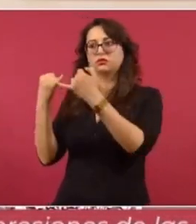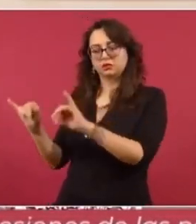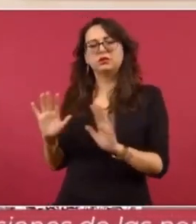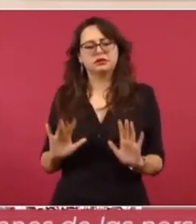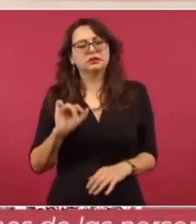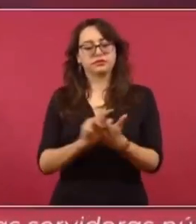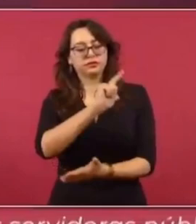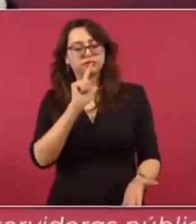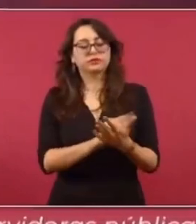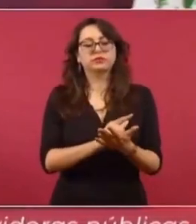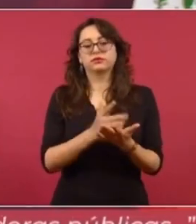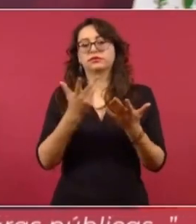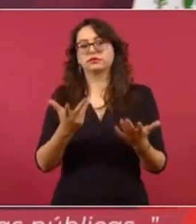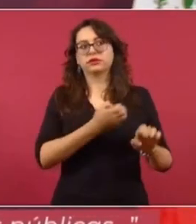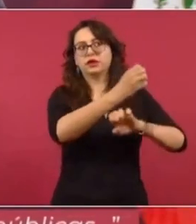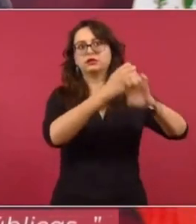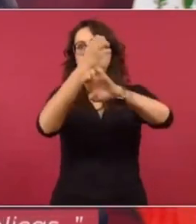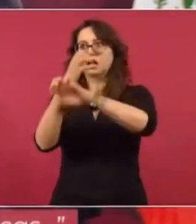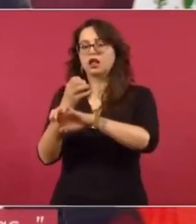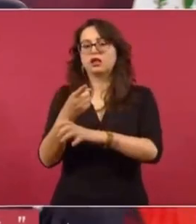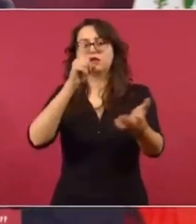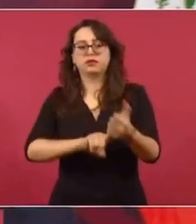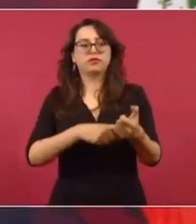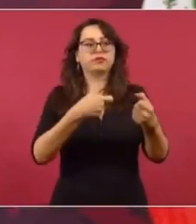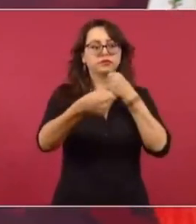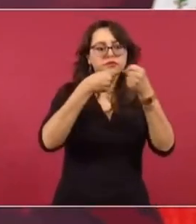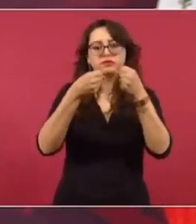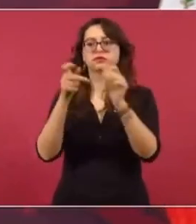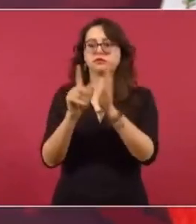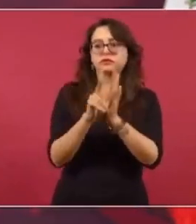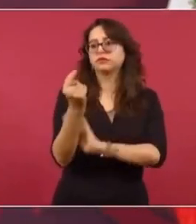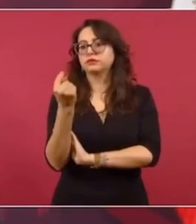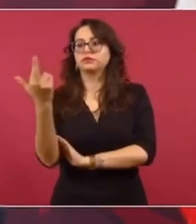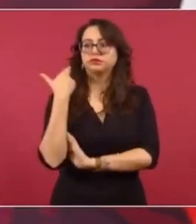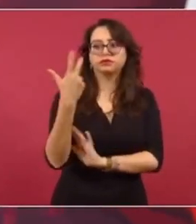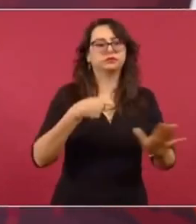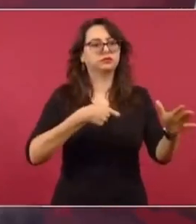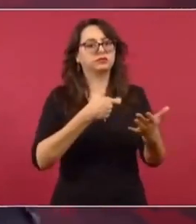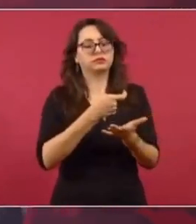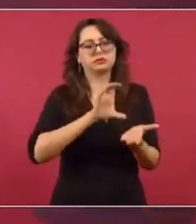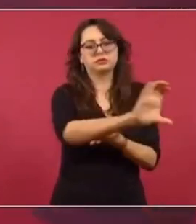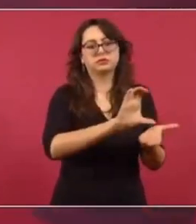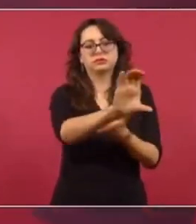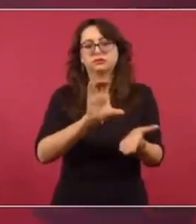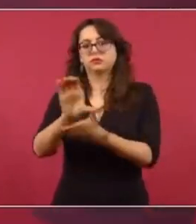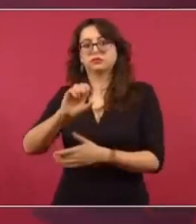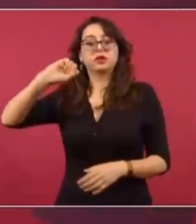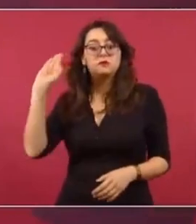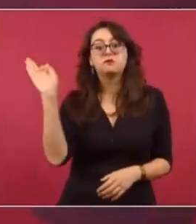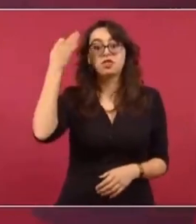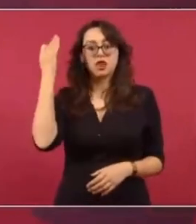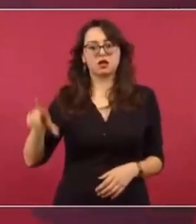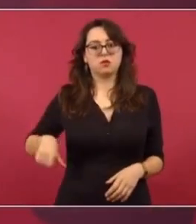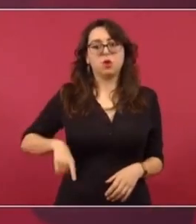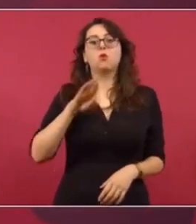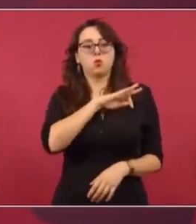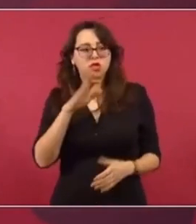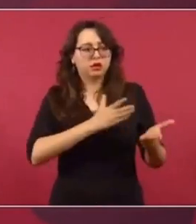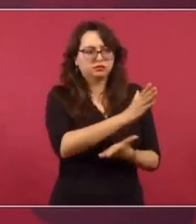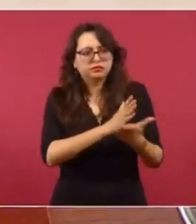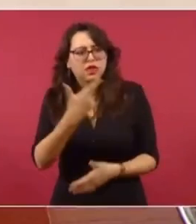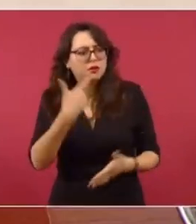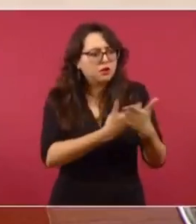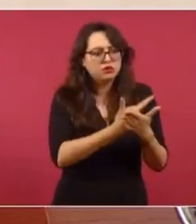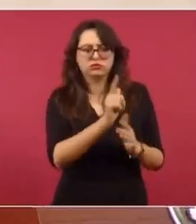y la modificaron. ¿Por qué? Puede el gobierno federal tener un plan de austeridad para no gastar tanto en publicidad.